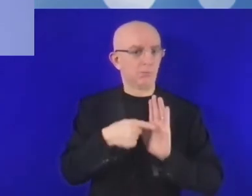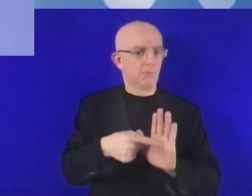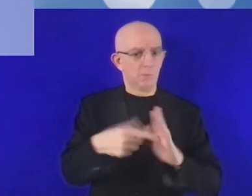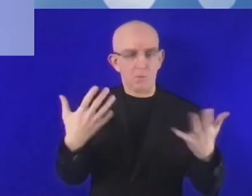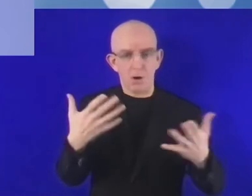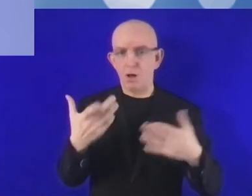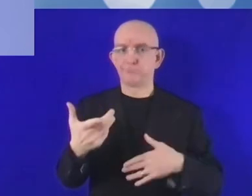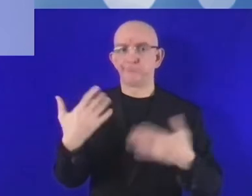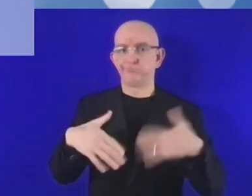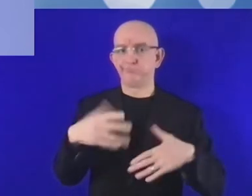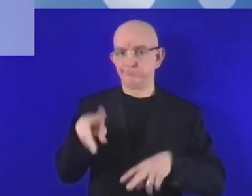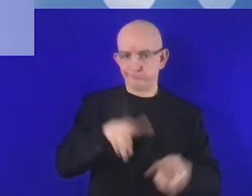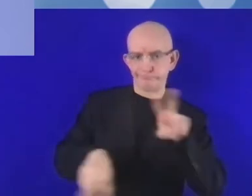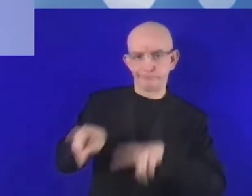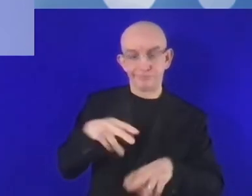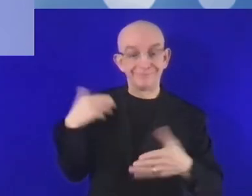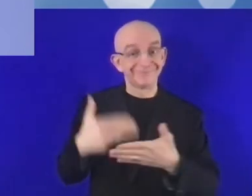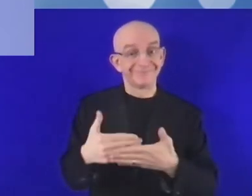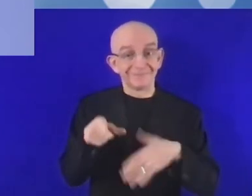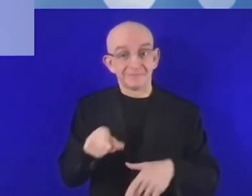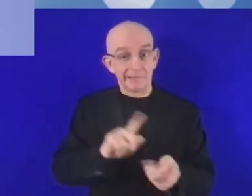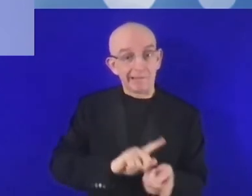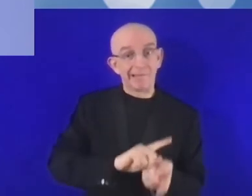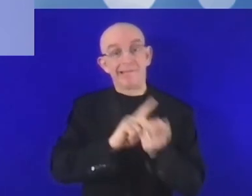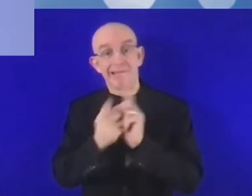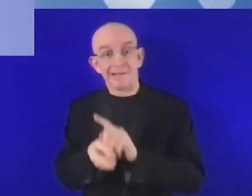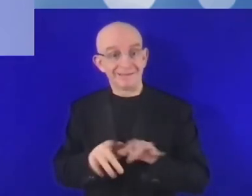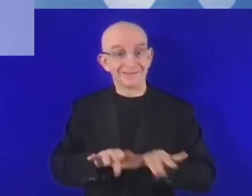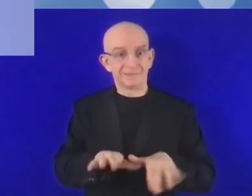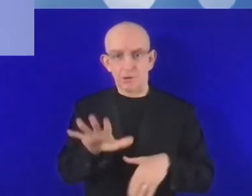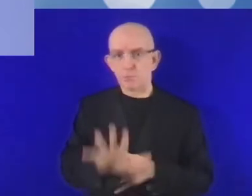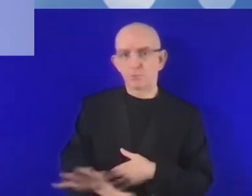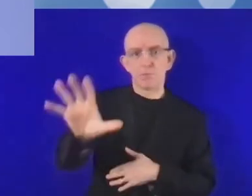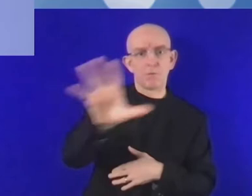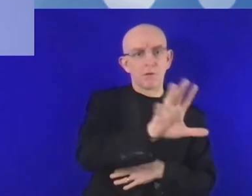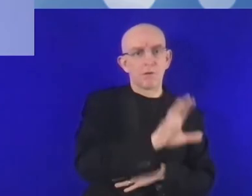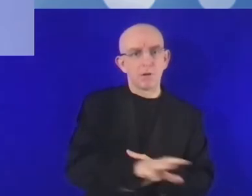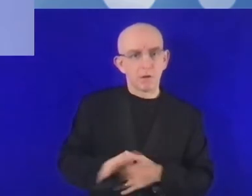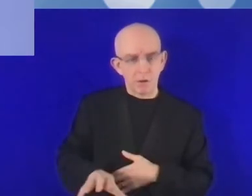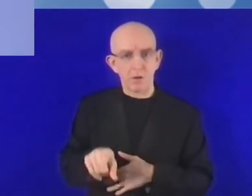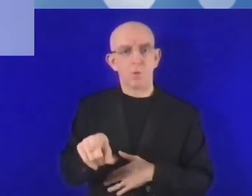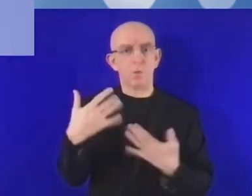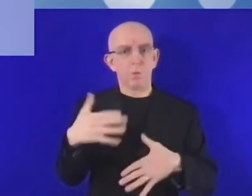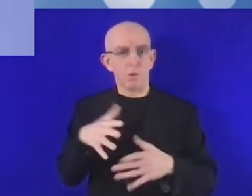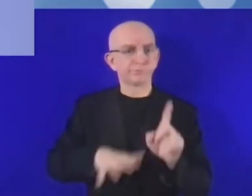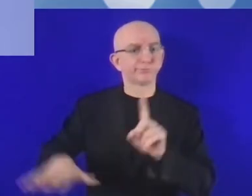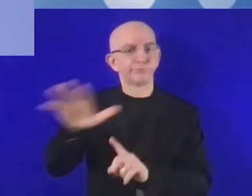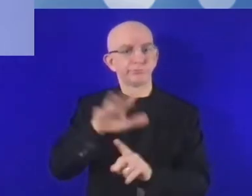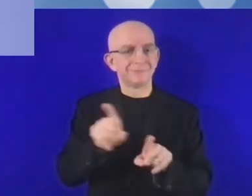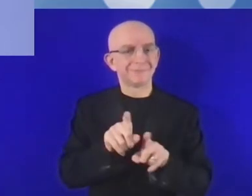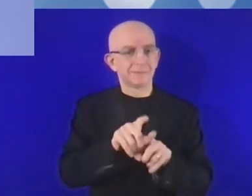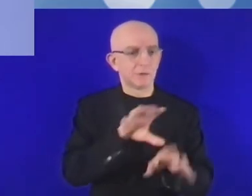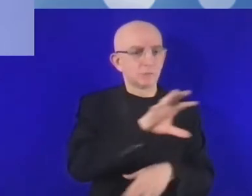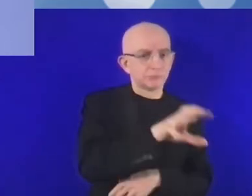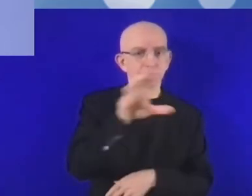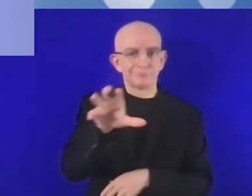Europea también hace hincapié en la necesidad de evaluar el nivel de digitalización en